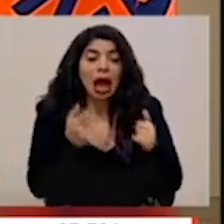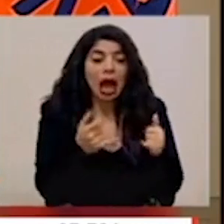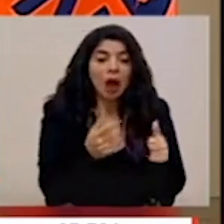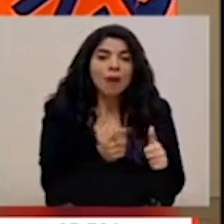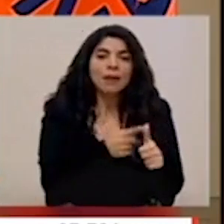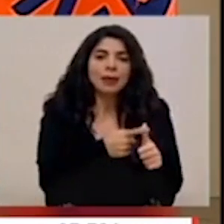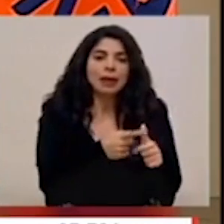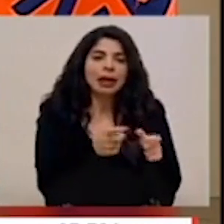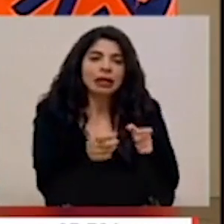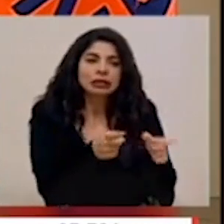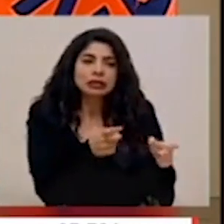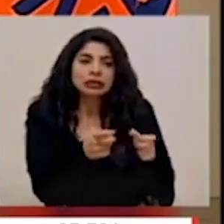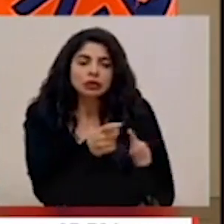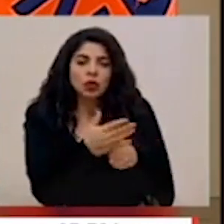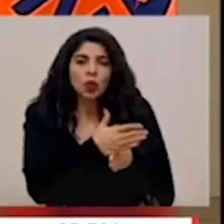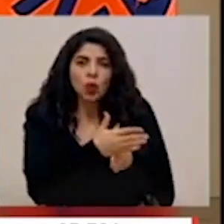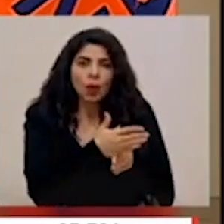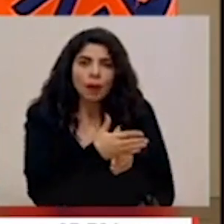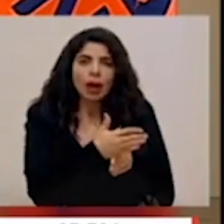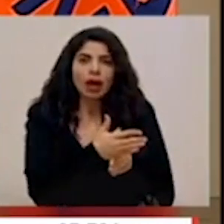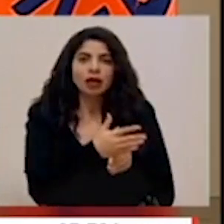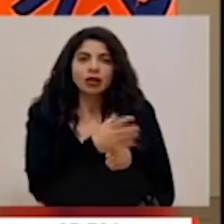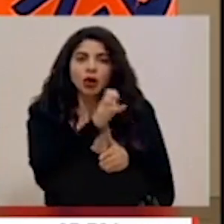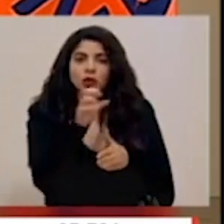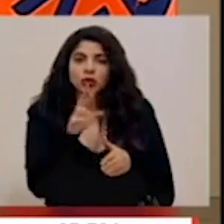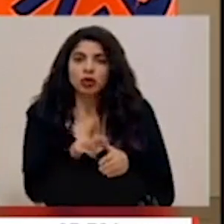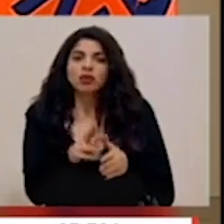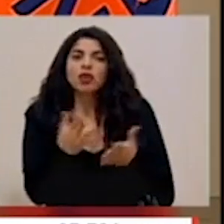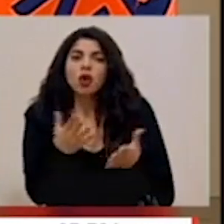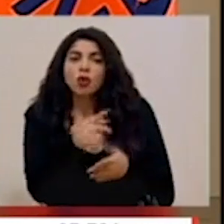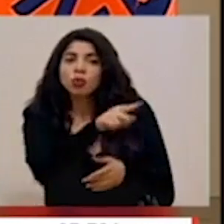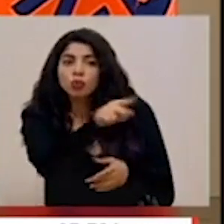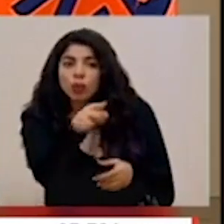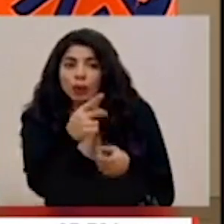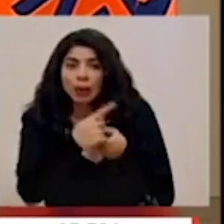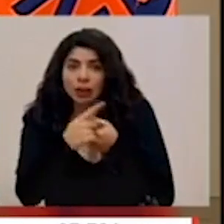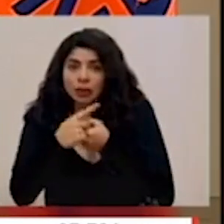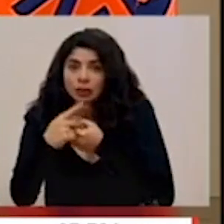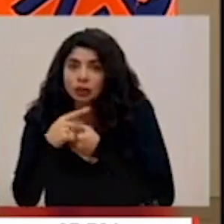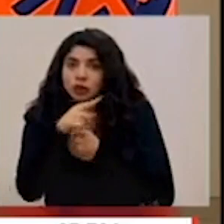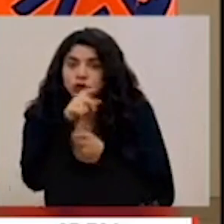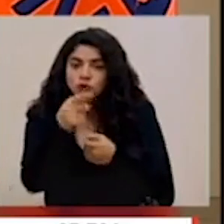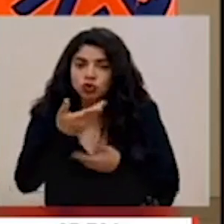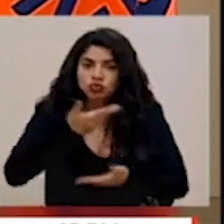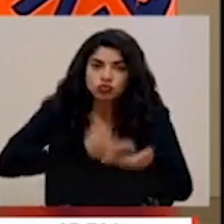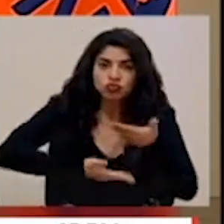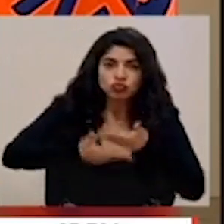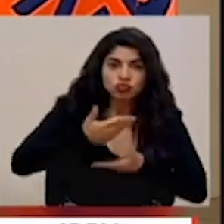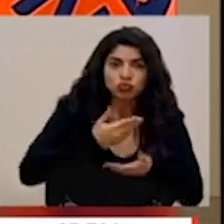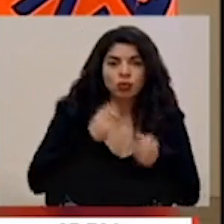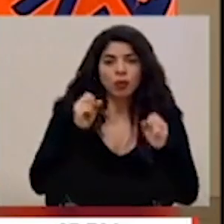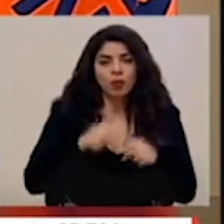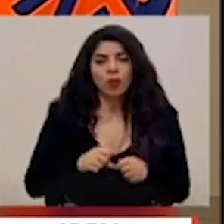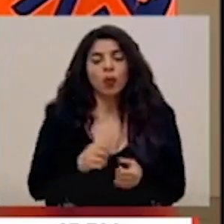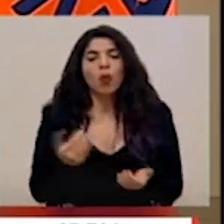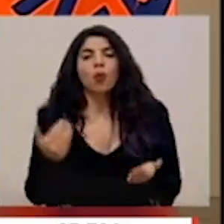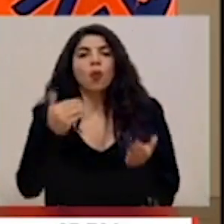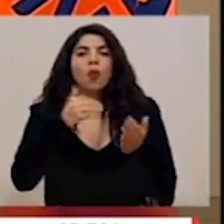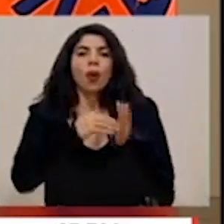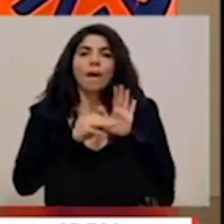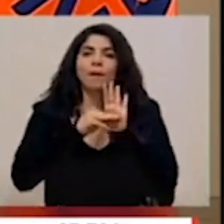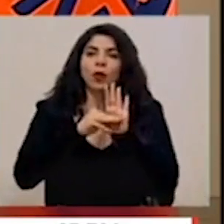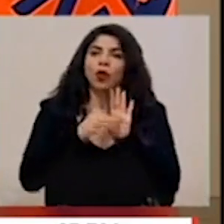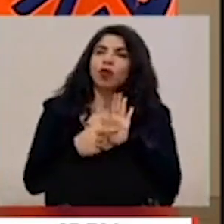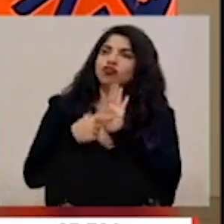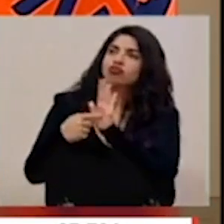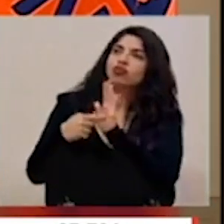que Costa Rica, con la participación de todos y todas, nos podamos convertir nuevamente en un modelo para